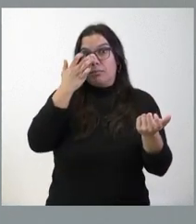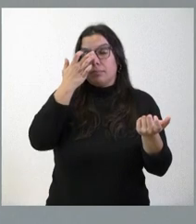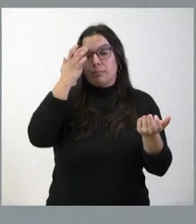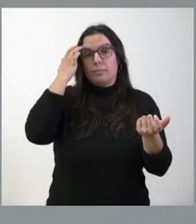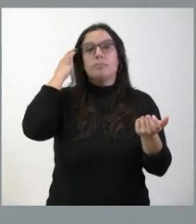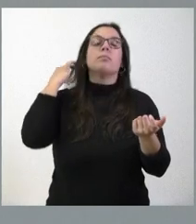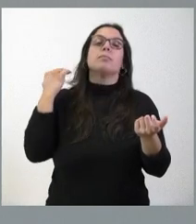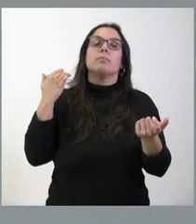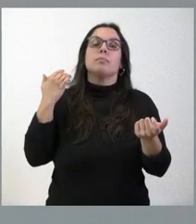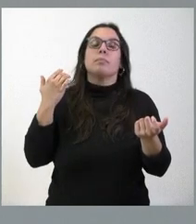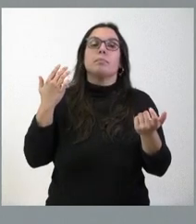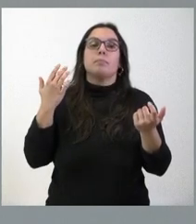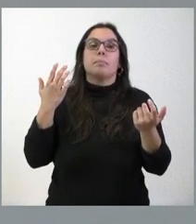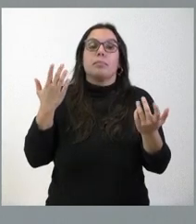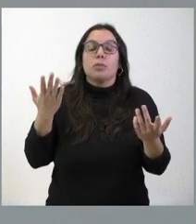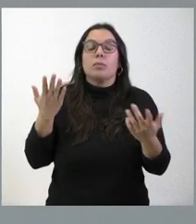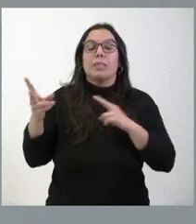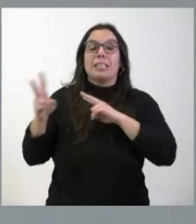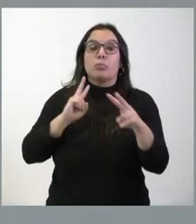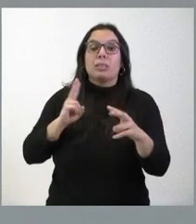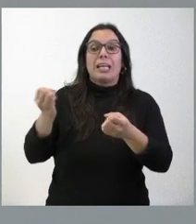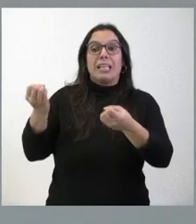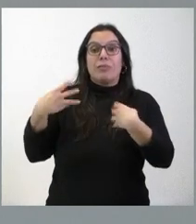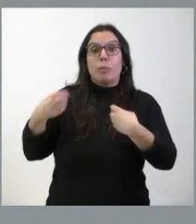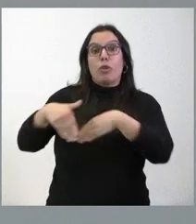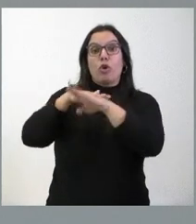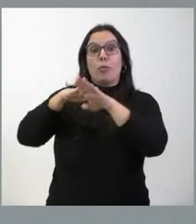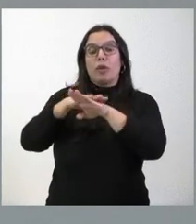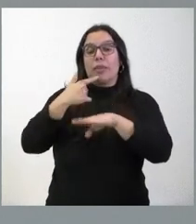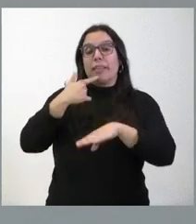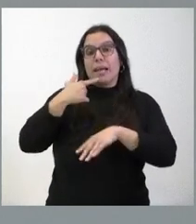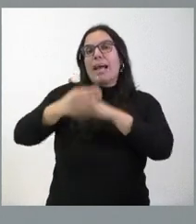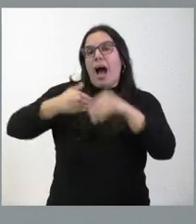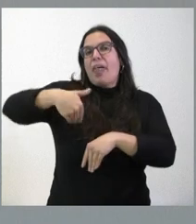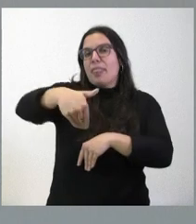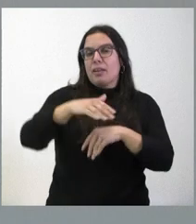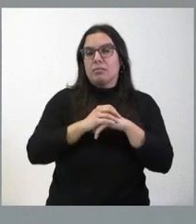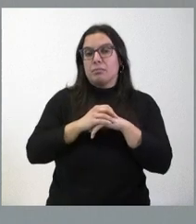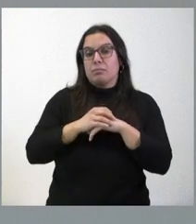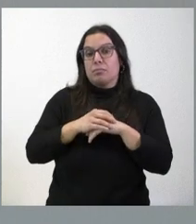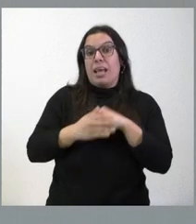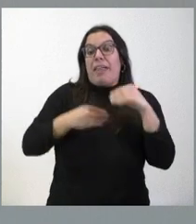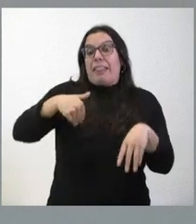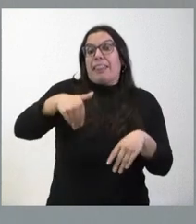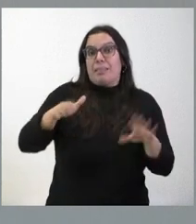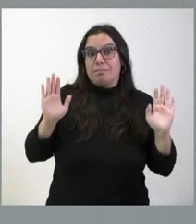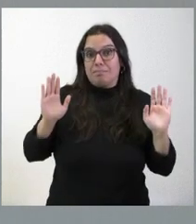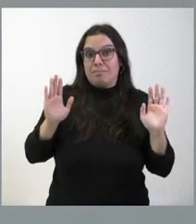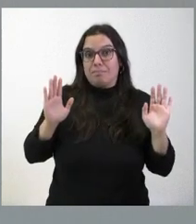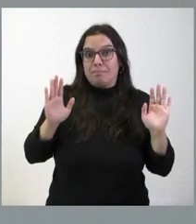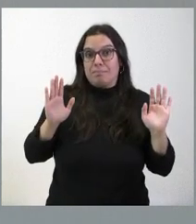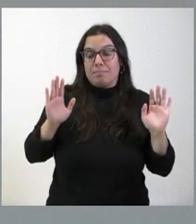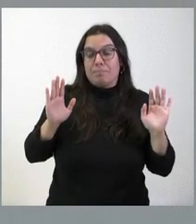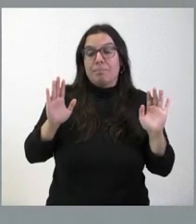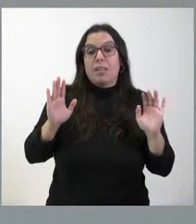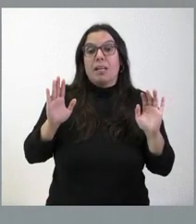como obligación de servicio público y lo que se nos ha informado por parte del Gobierno es que se hará y que se hará con carácter inmediato. La referencia que